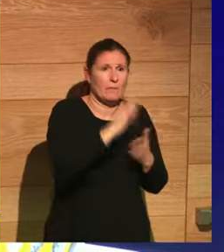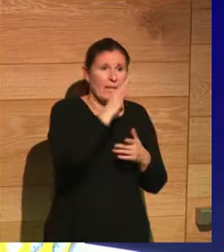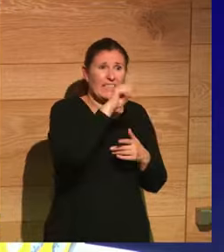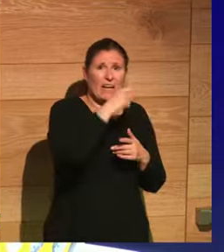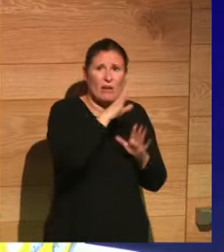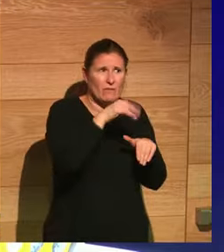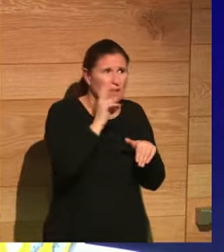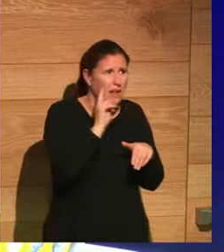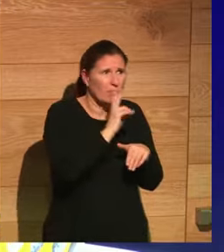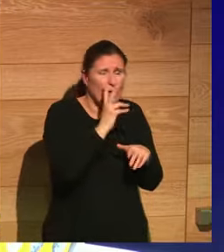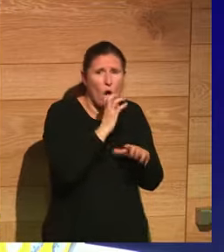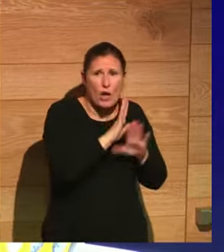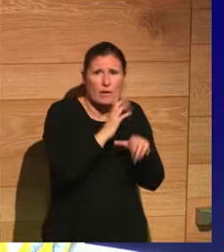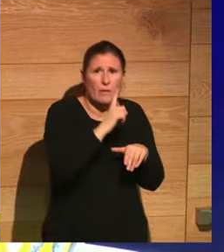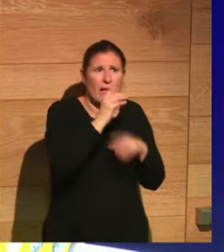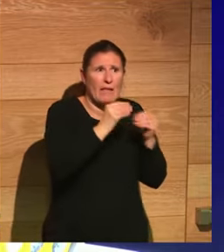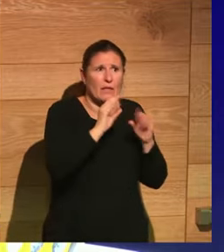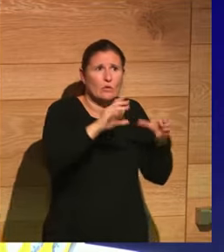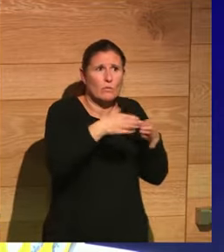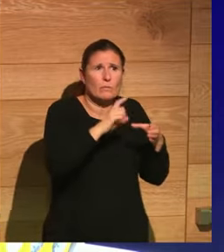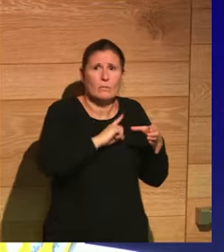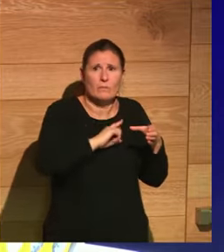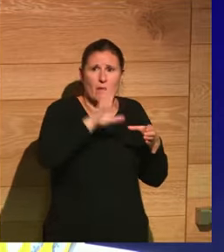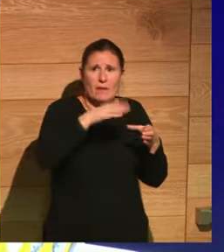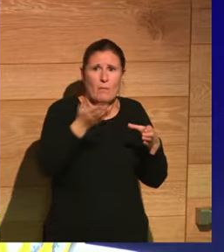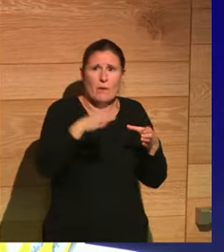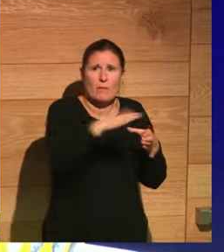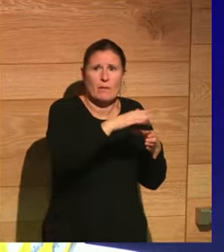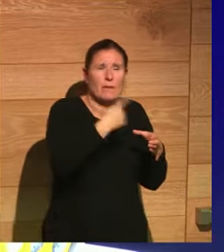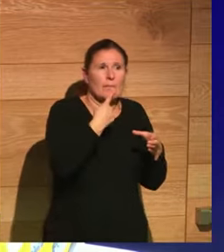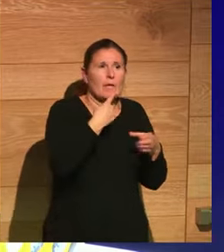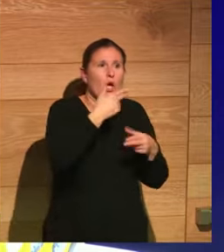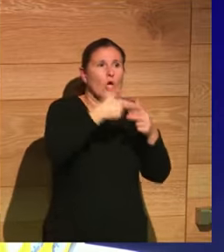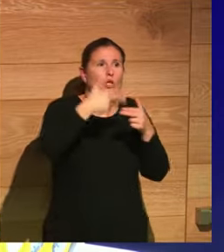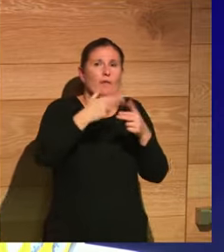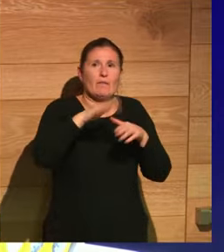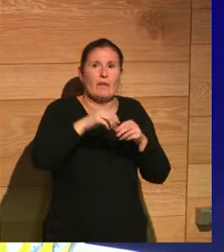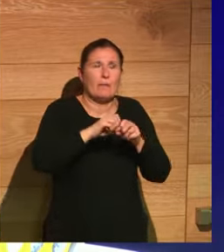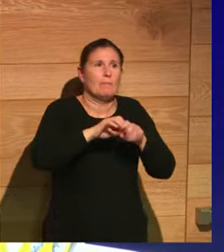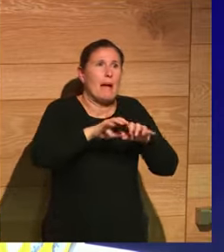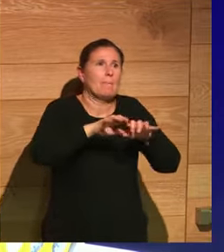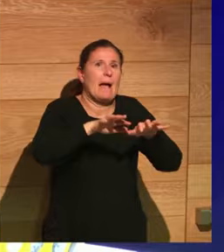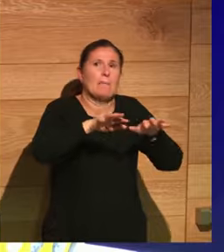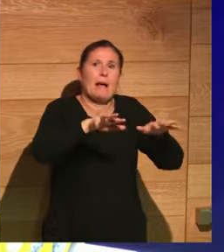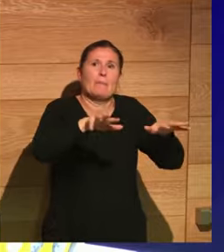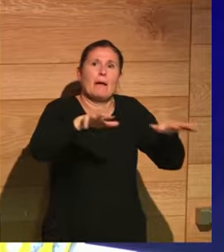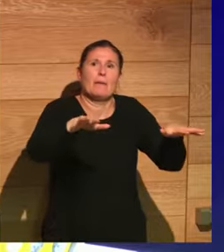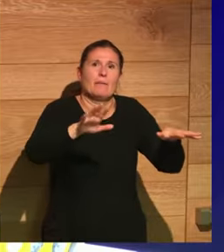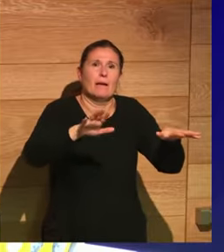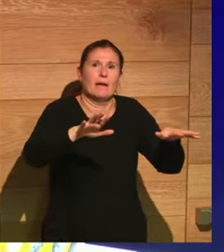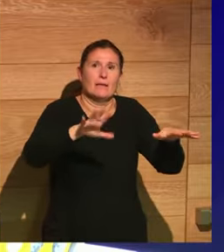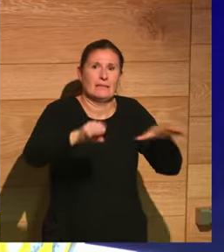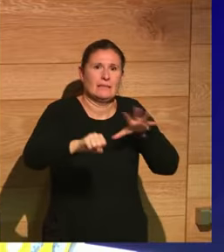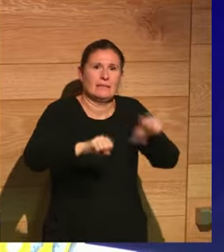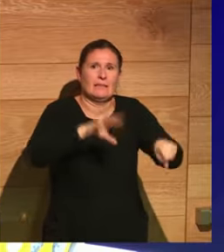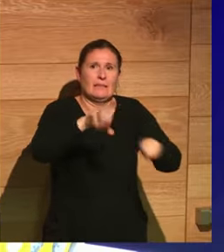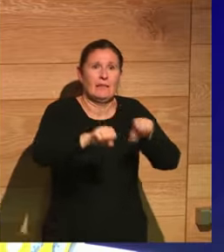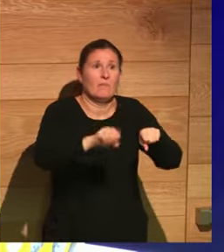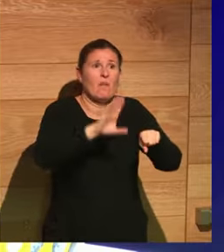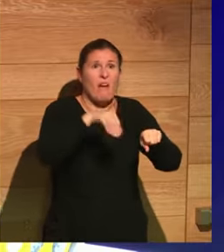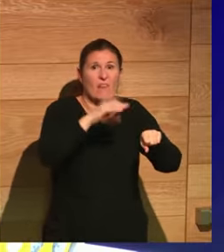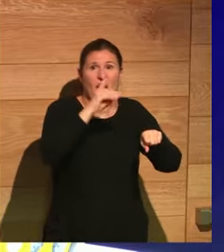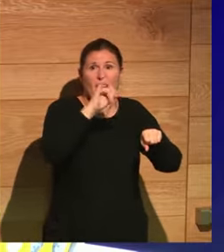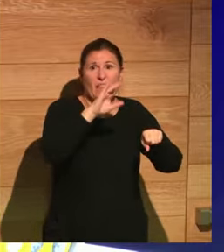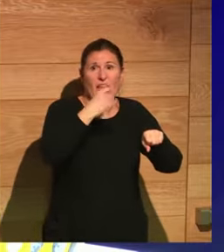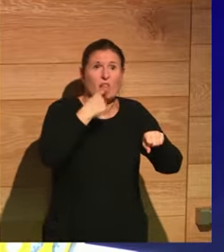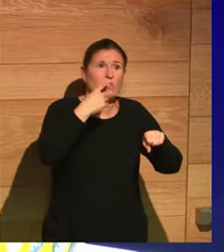Trajano y ¿para qué expanden las fronteras? para que luego fueran insostenibles y Dacia se perdiera en menos de un siglo y